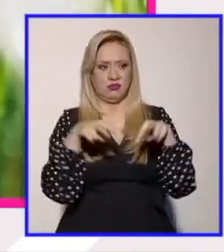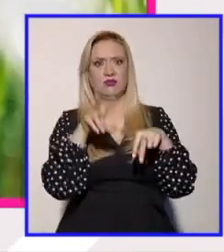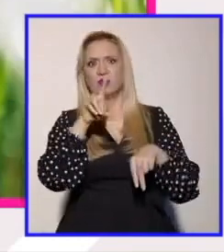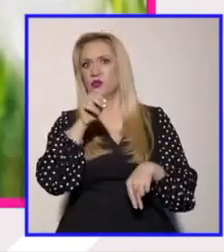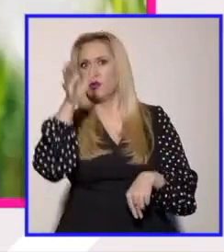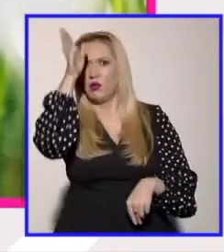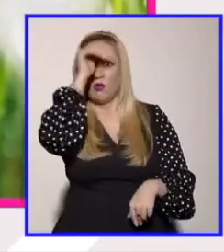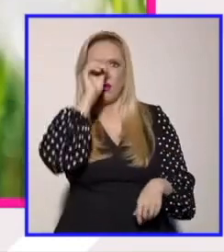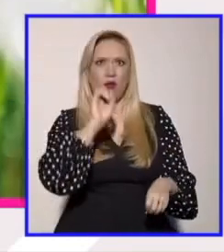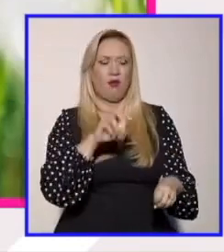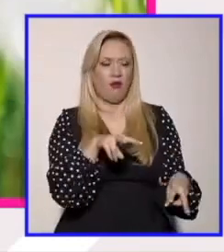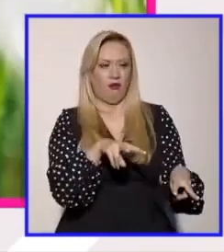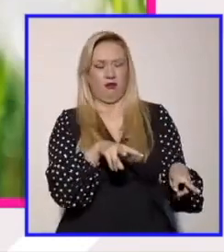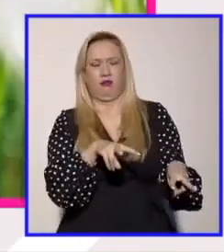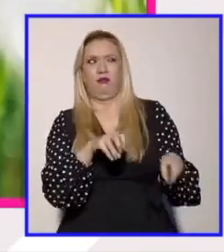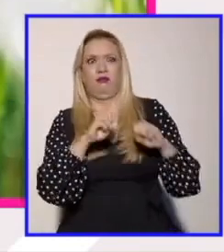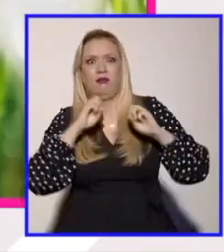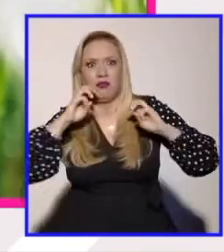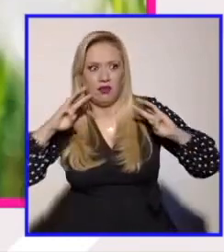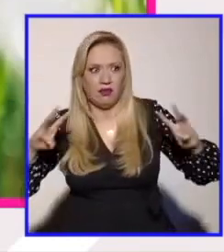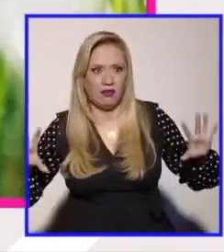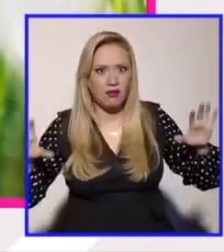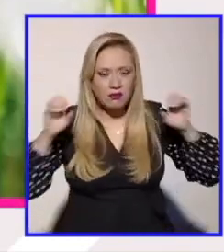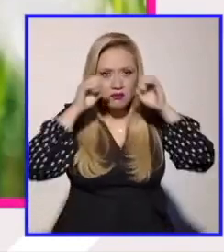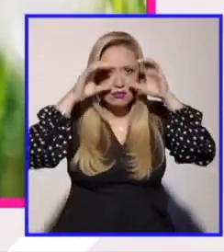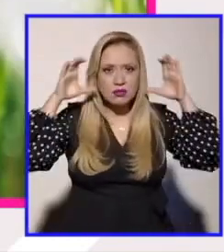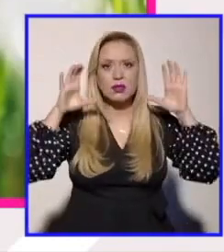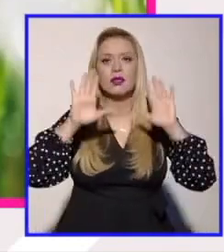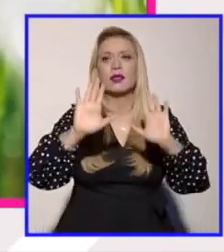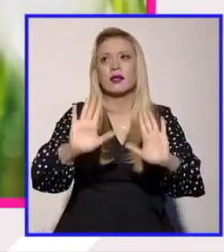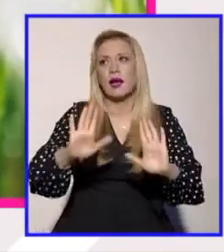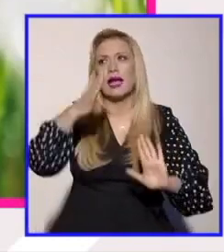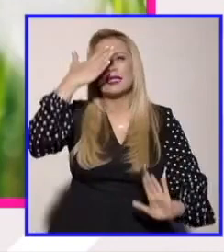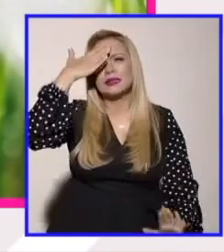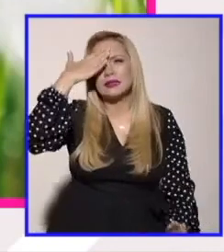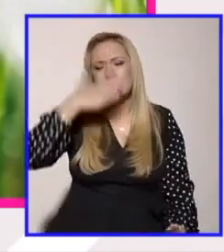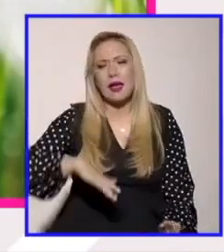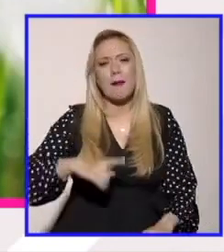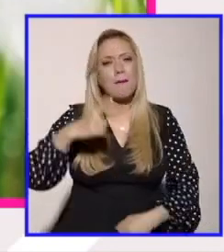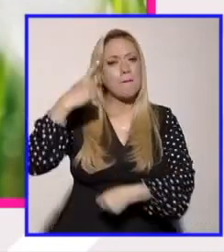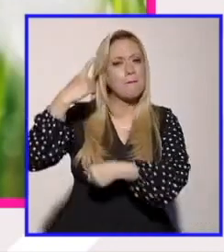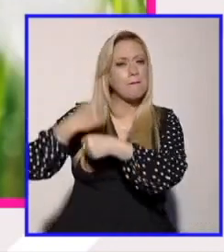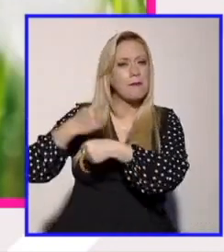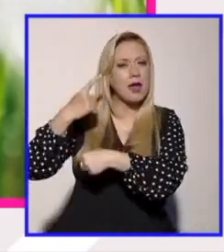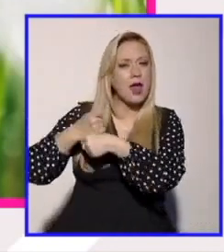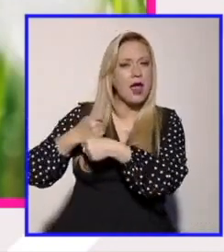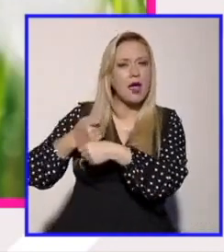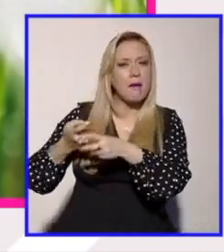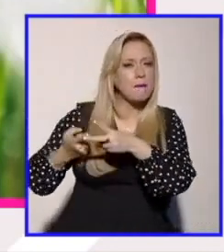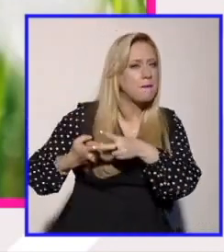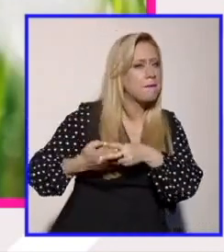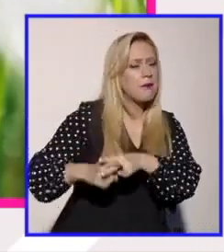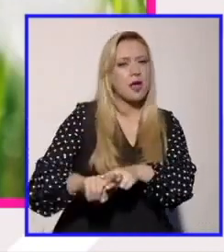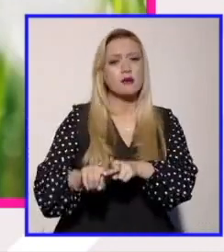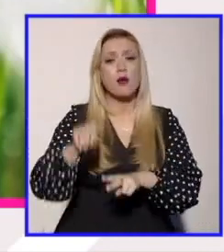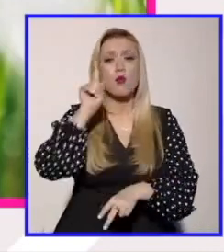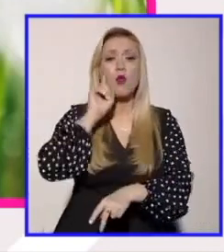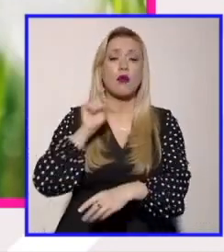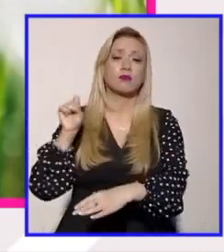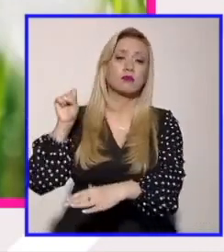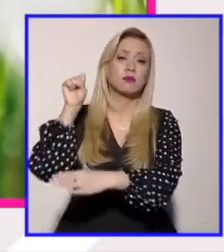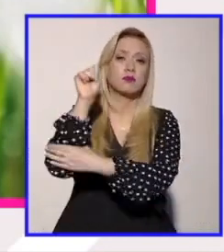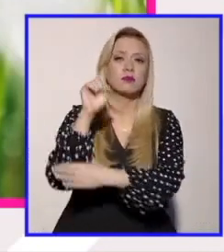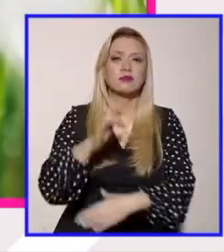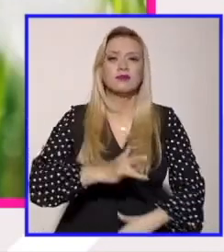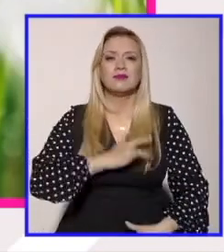posiciones que llegaron a tomar algunas mujeres feministas. Sabemos que en la primera ola hubo feministas que sentían que había una